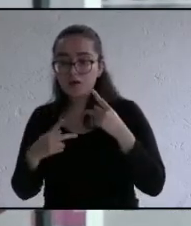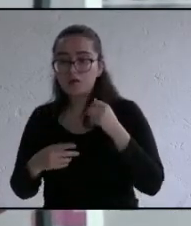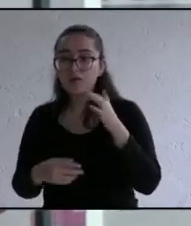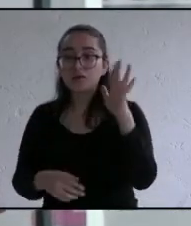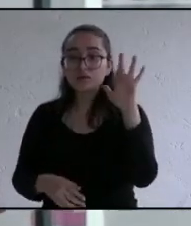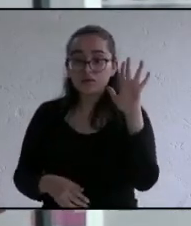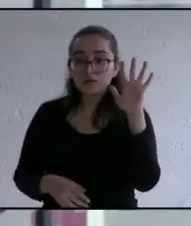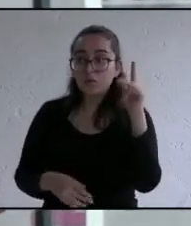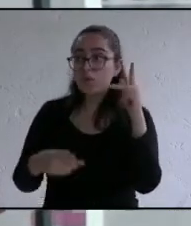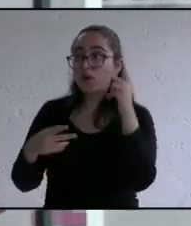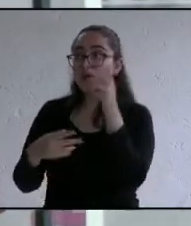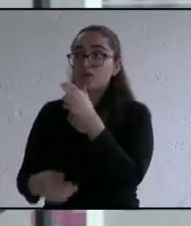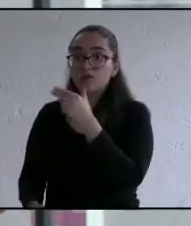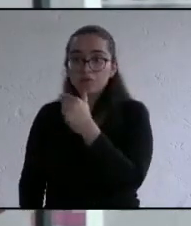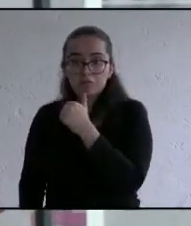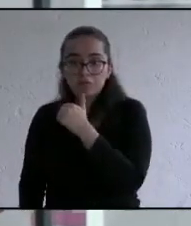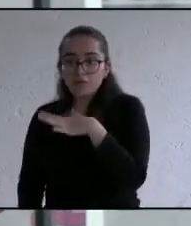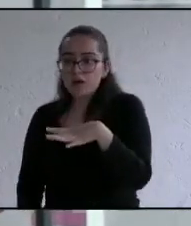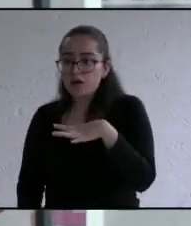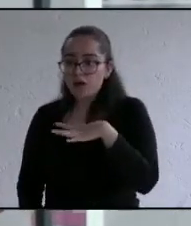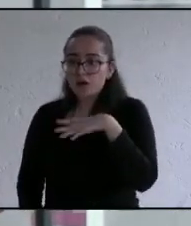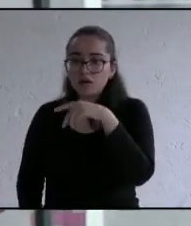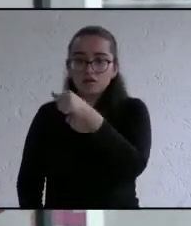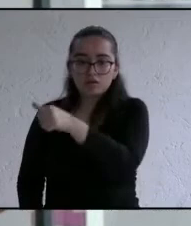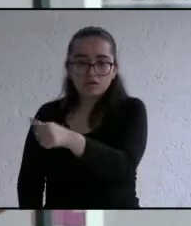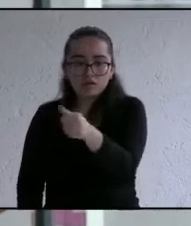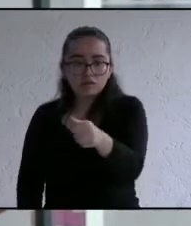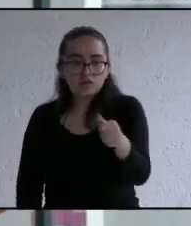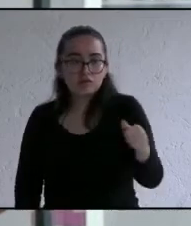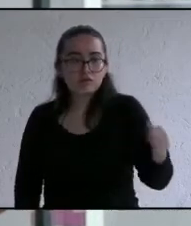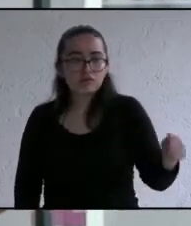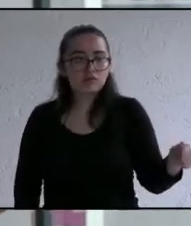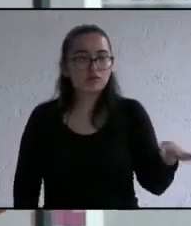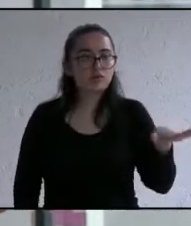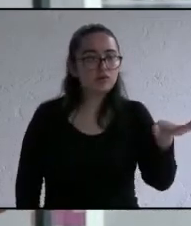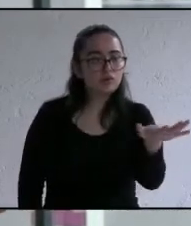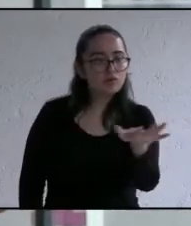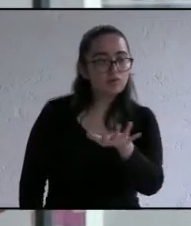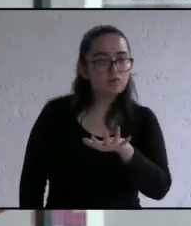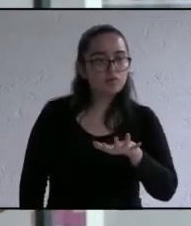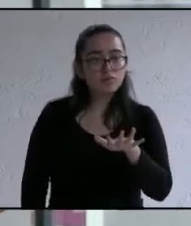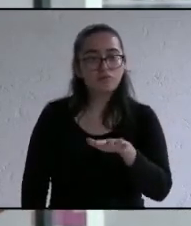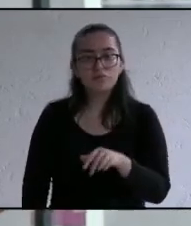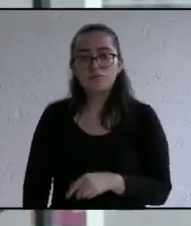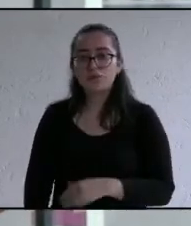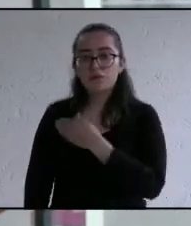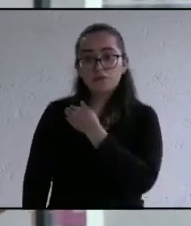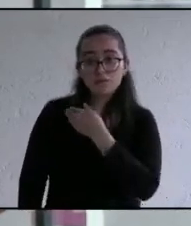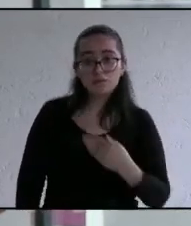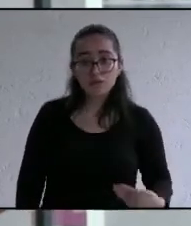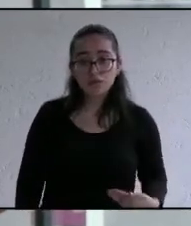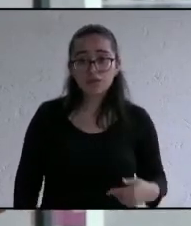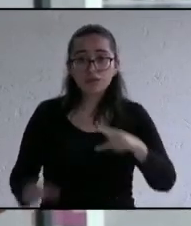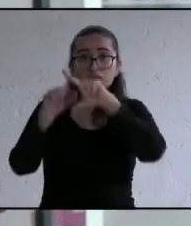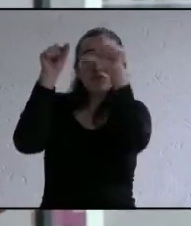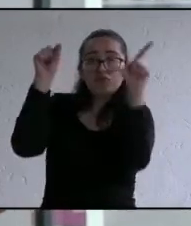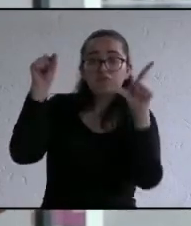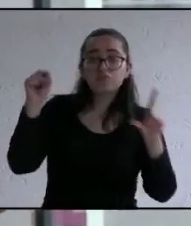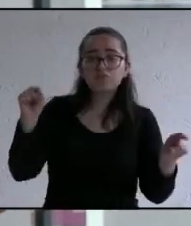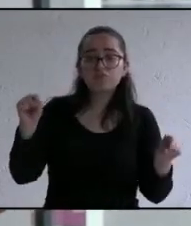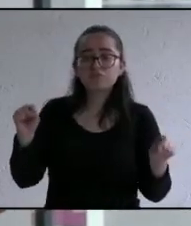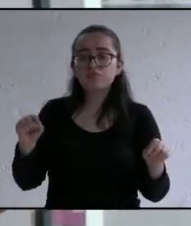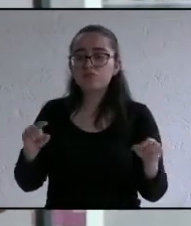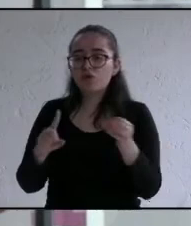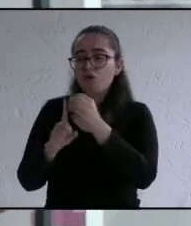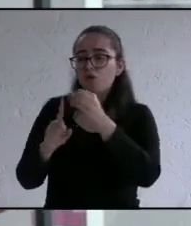capacitados puestos por el mismo pueblo y avalados por él mismo el presidente de la república dice una frase muy mágica